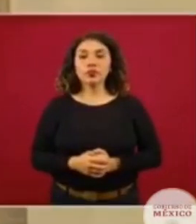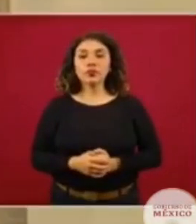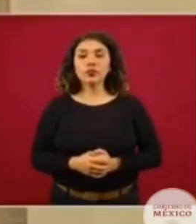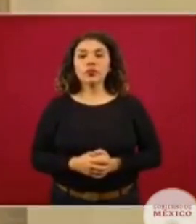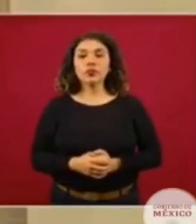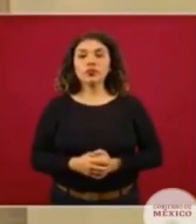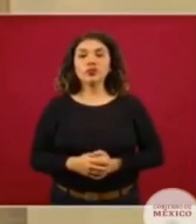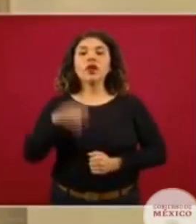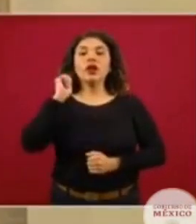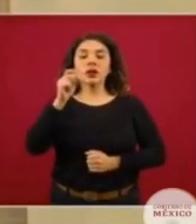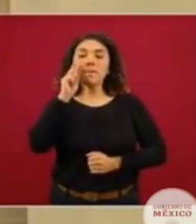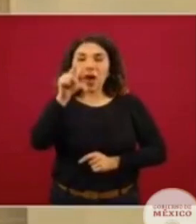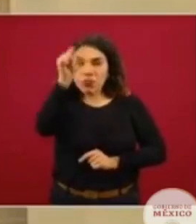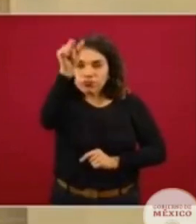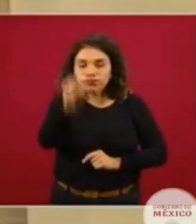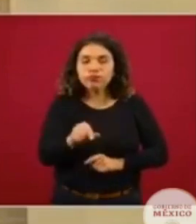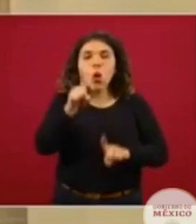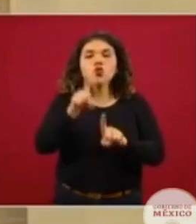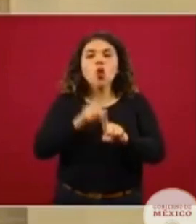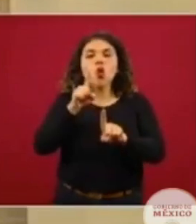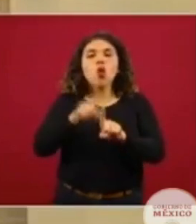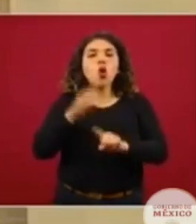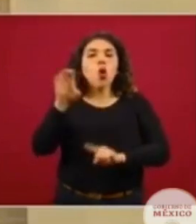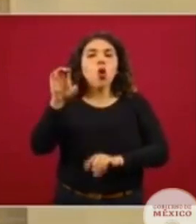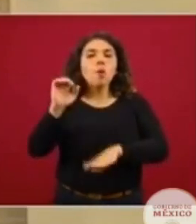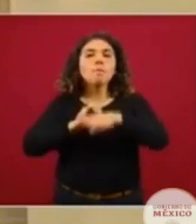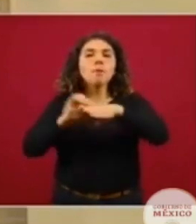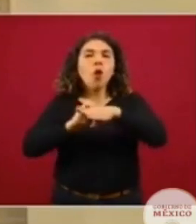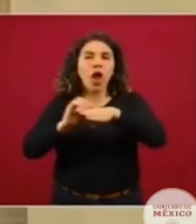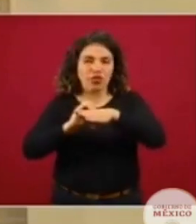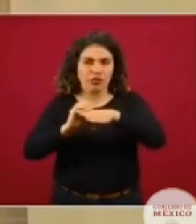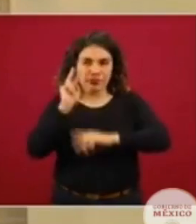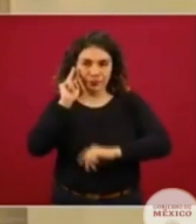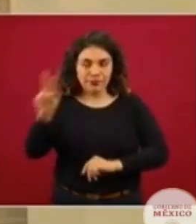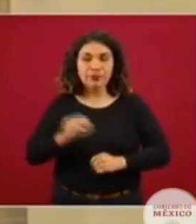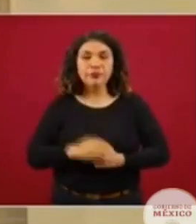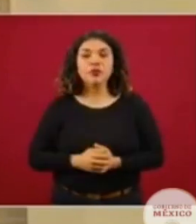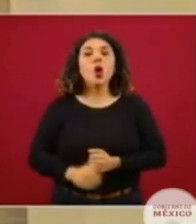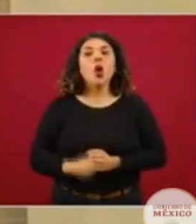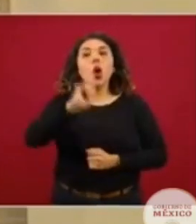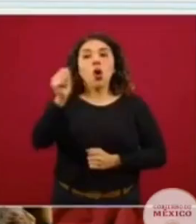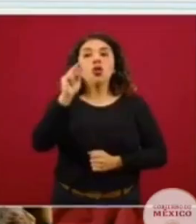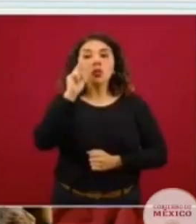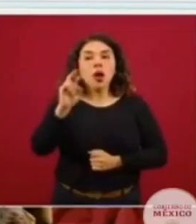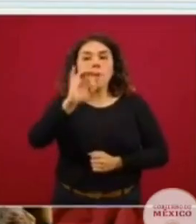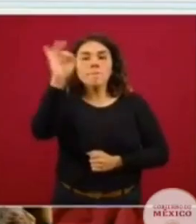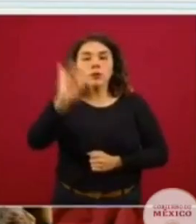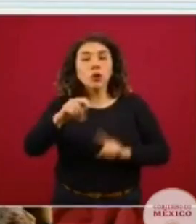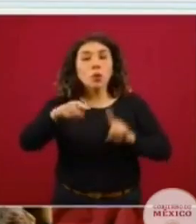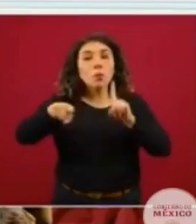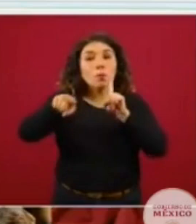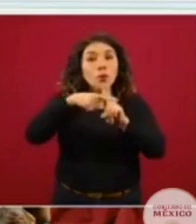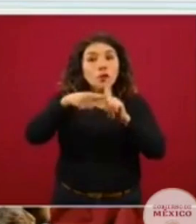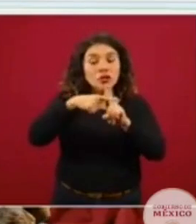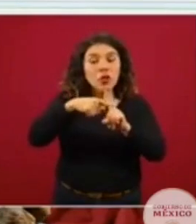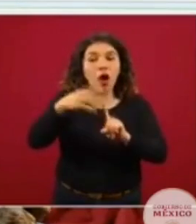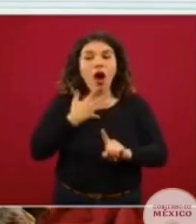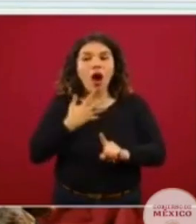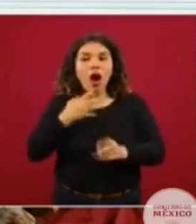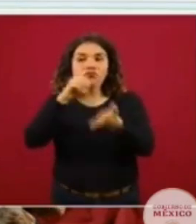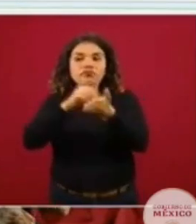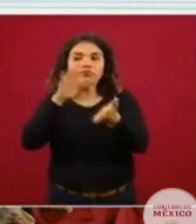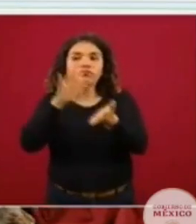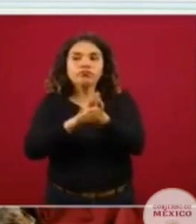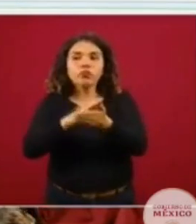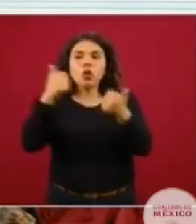la muestra y están representadas también en las barras de color morado. Vean el porcentaje de positividad que está representado